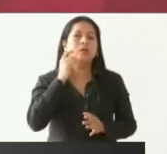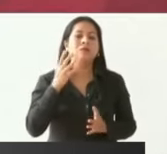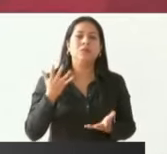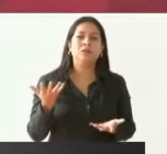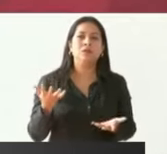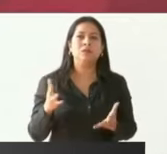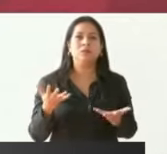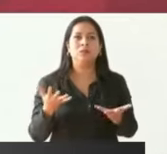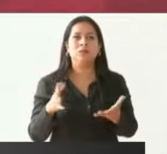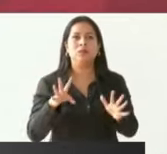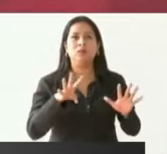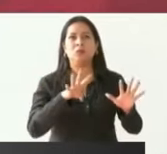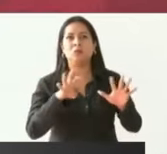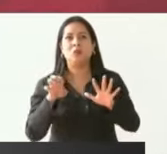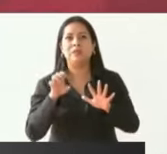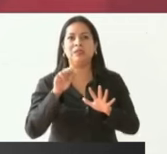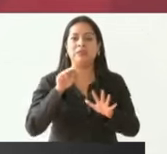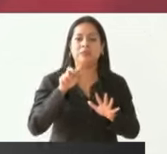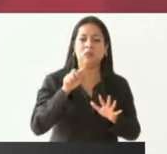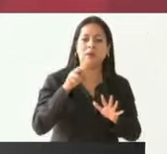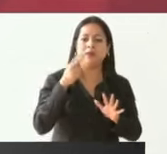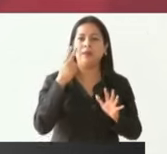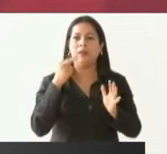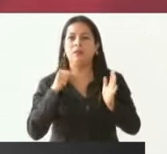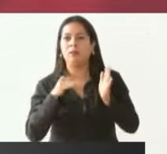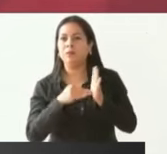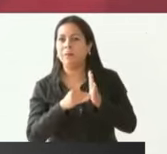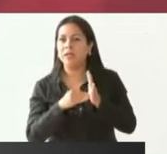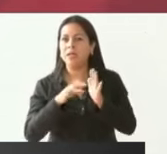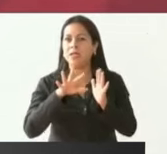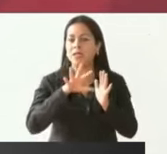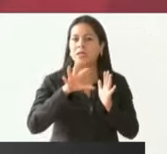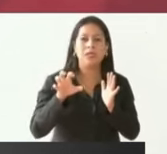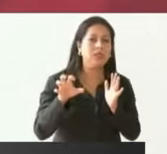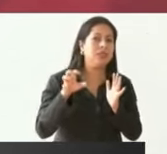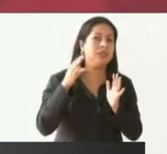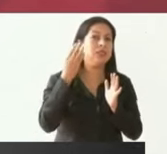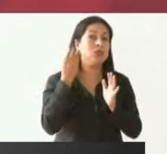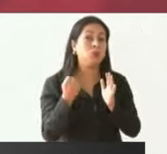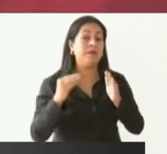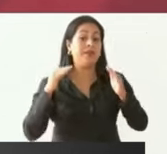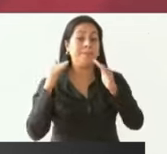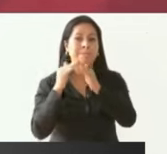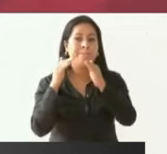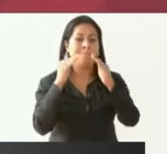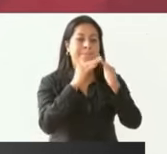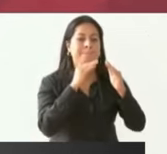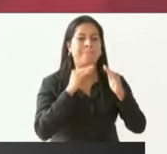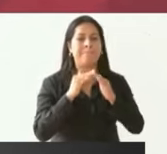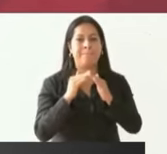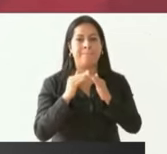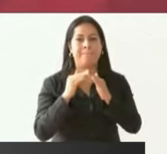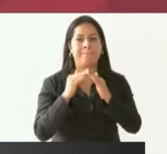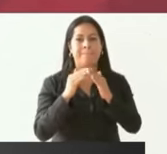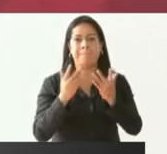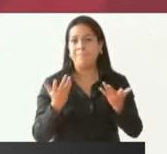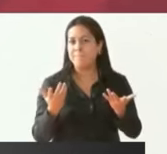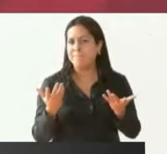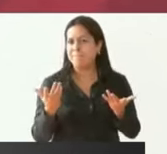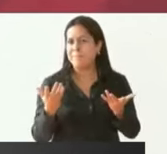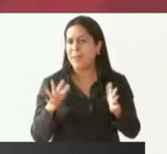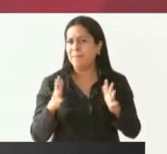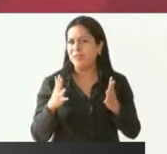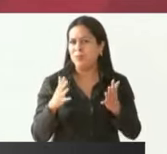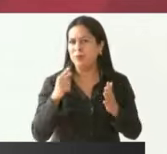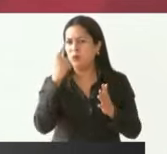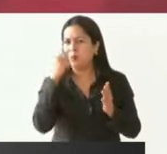942.500 viviendas. Casi un